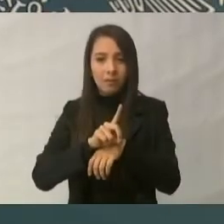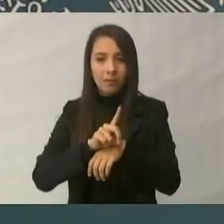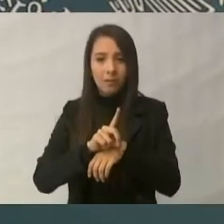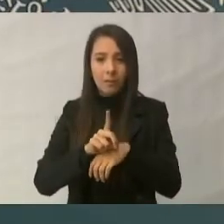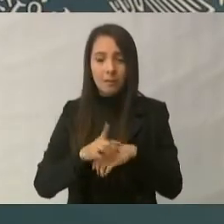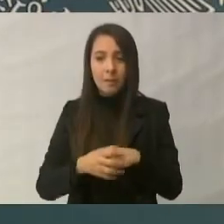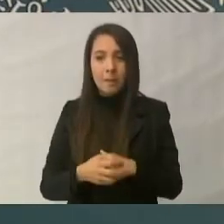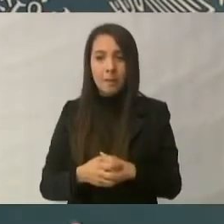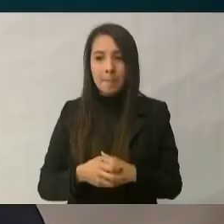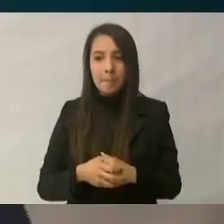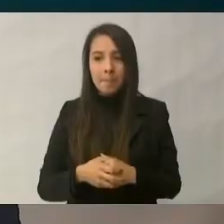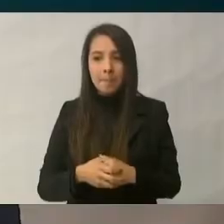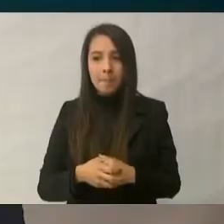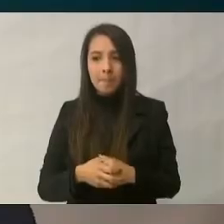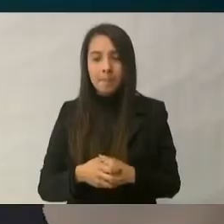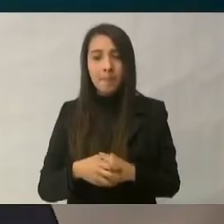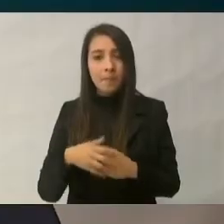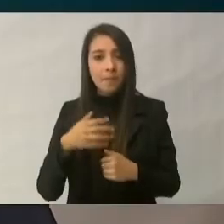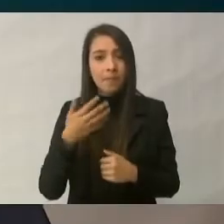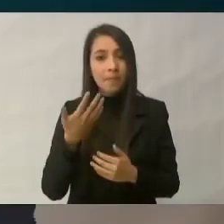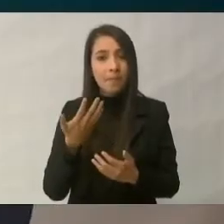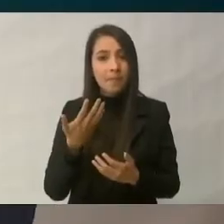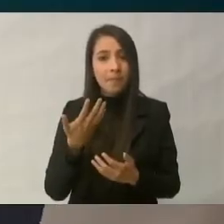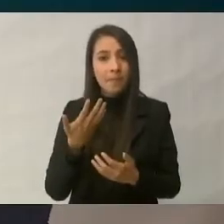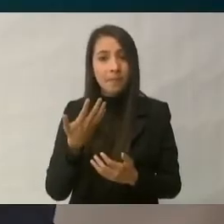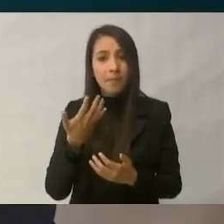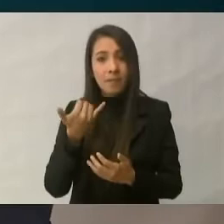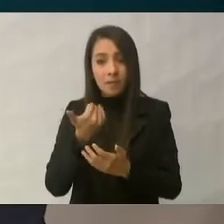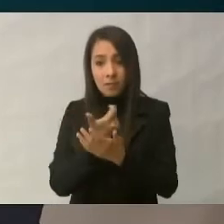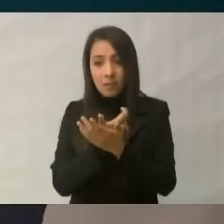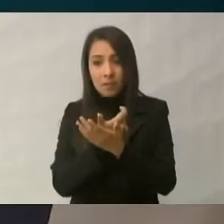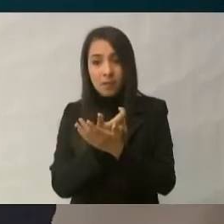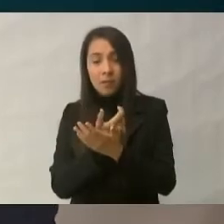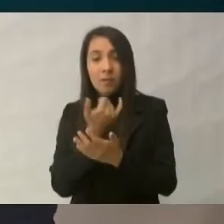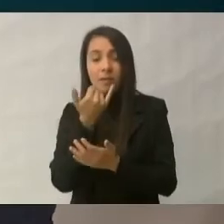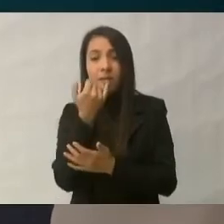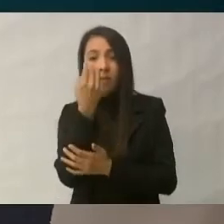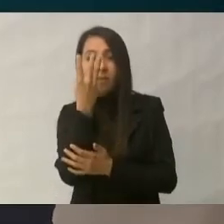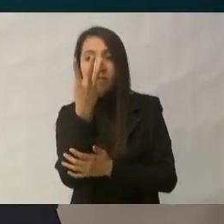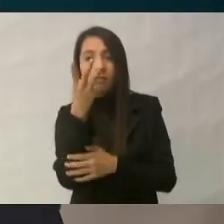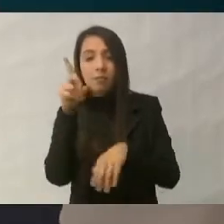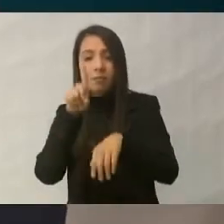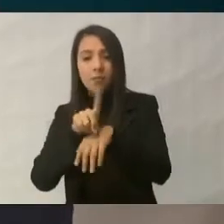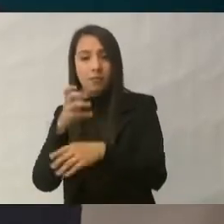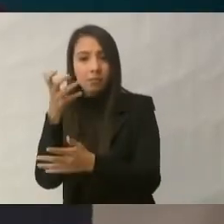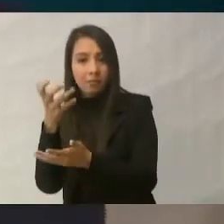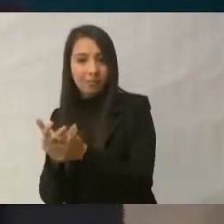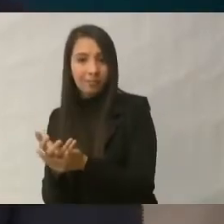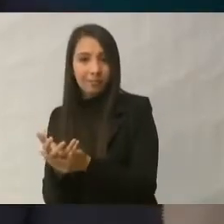y le daban tres de descanso. O sea,